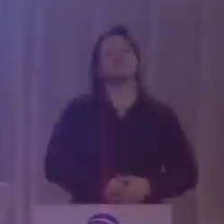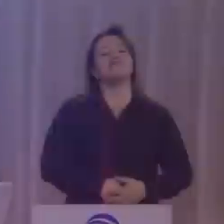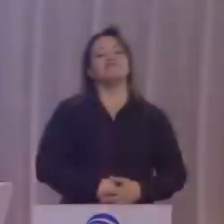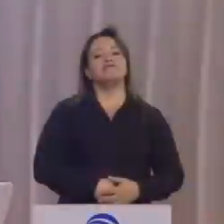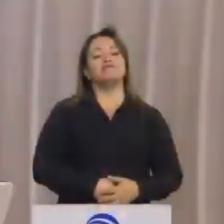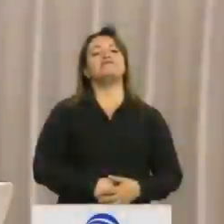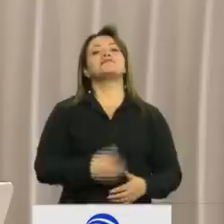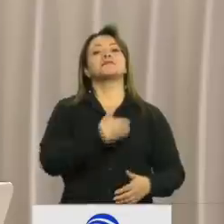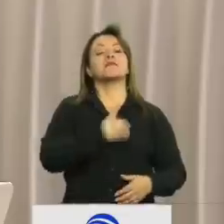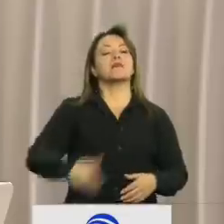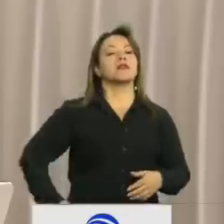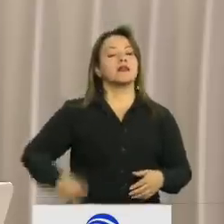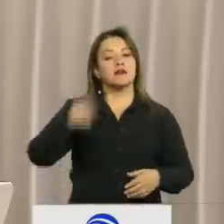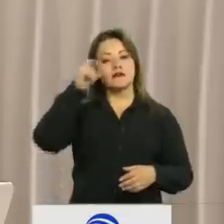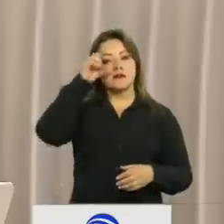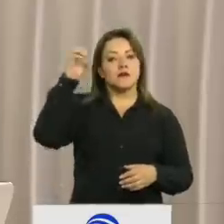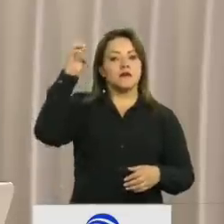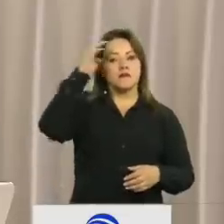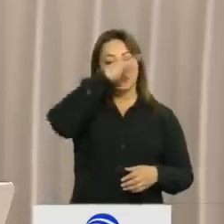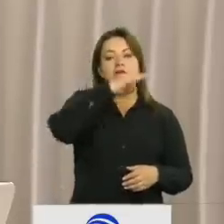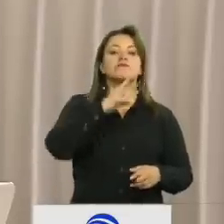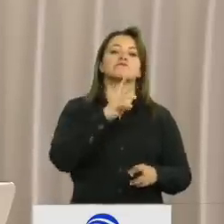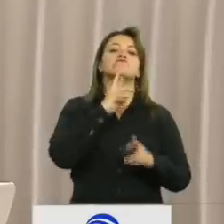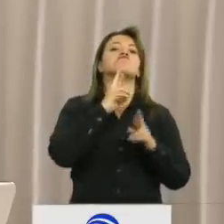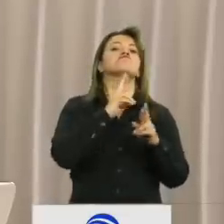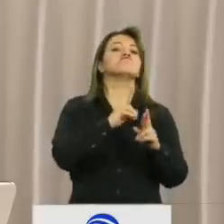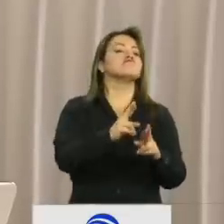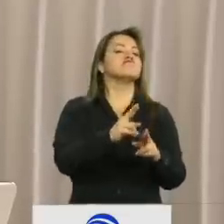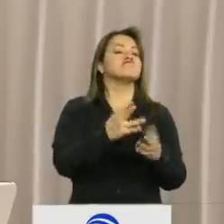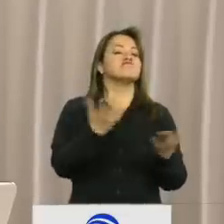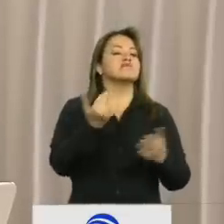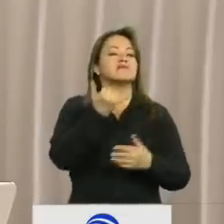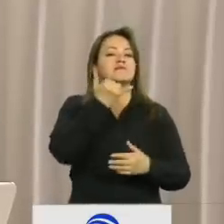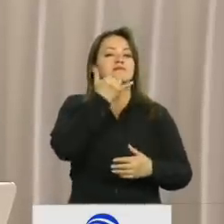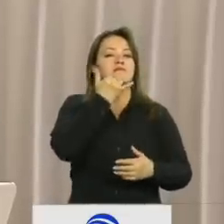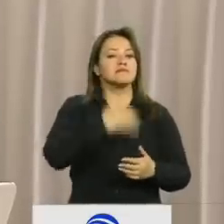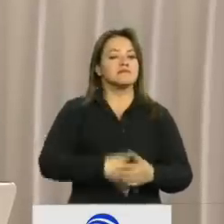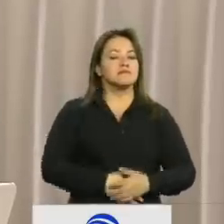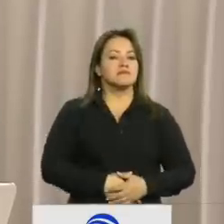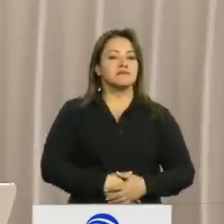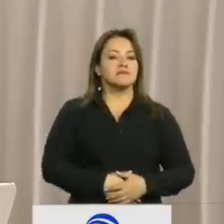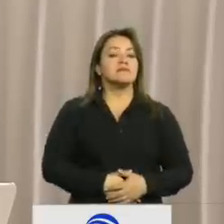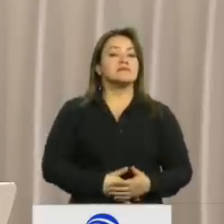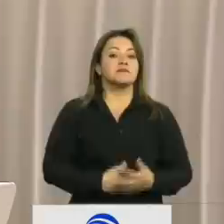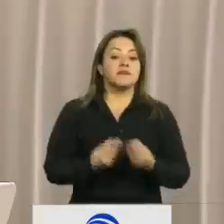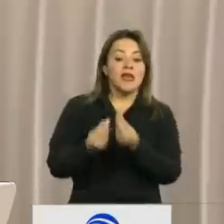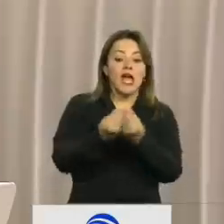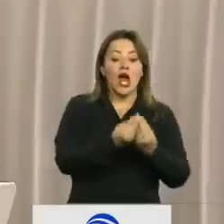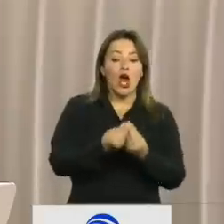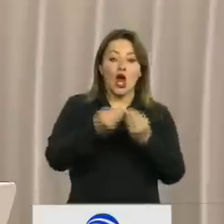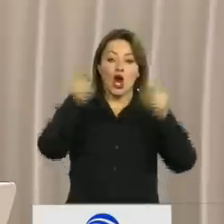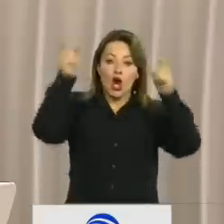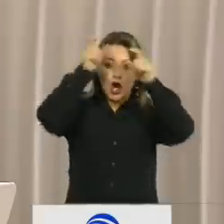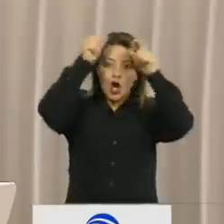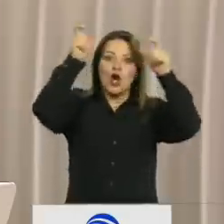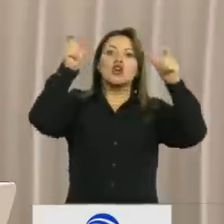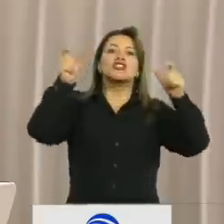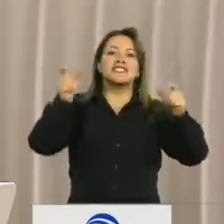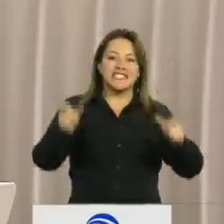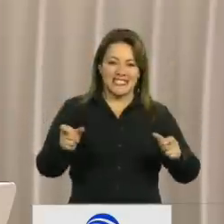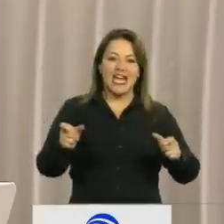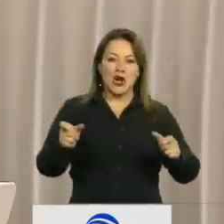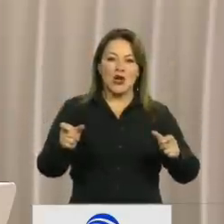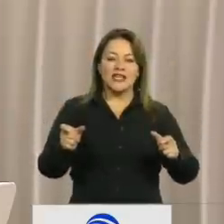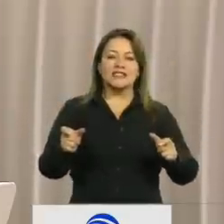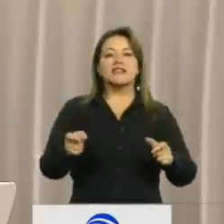El presidente electo Gustavo Petro respondió la demanda que pide su muerte política ante el Consejo de Estado por ausentismos en el